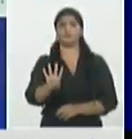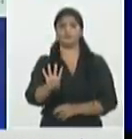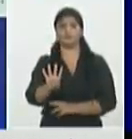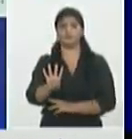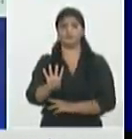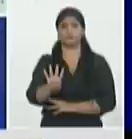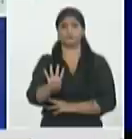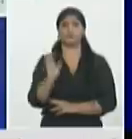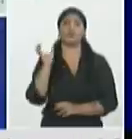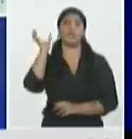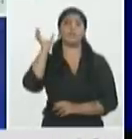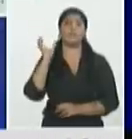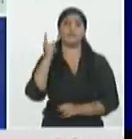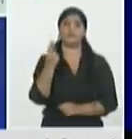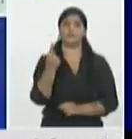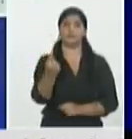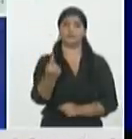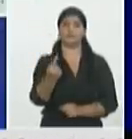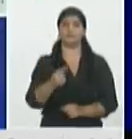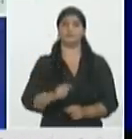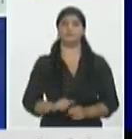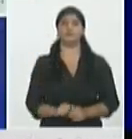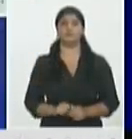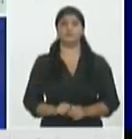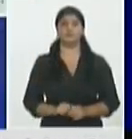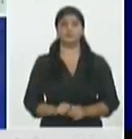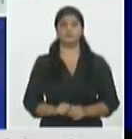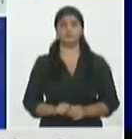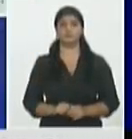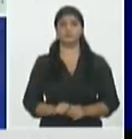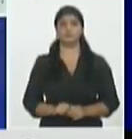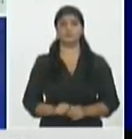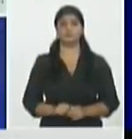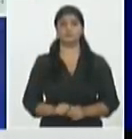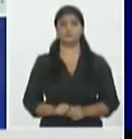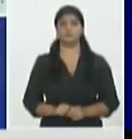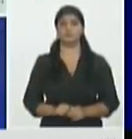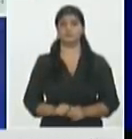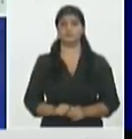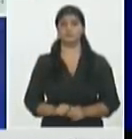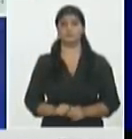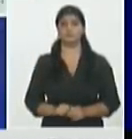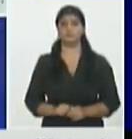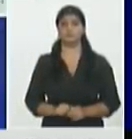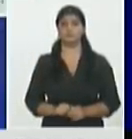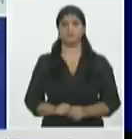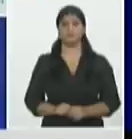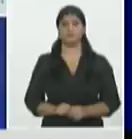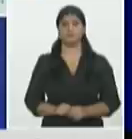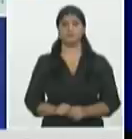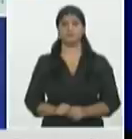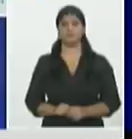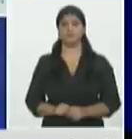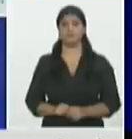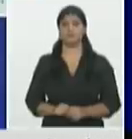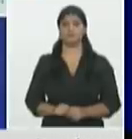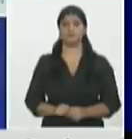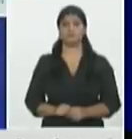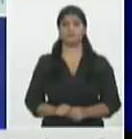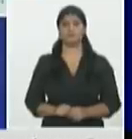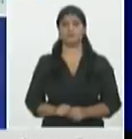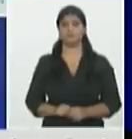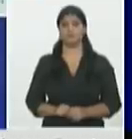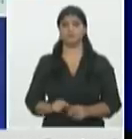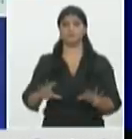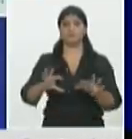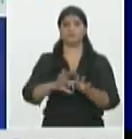Antonio Meya diagnostica un caso autóctono en el día de ayer Guantánamo con control de la